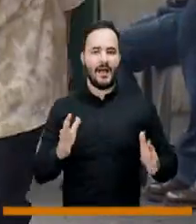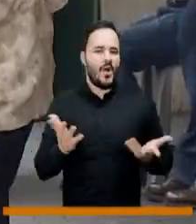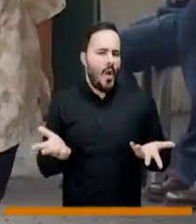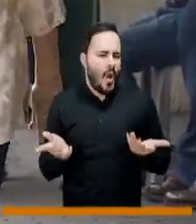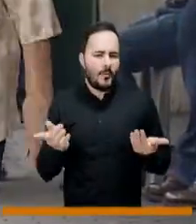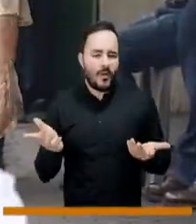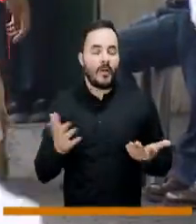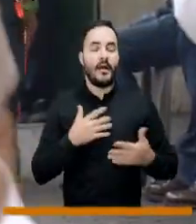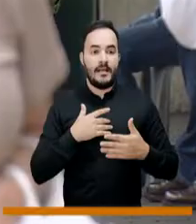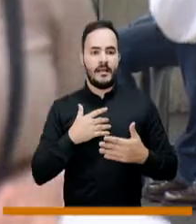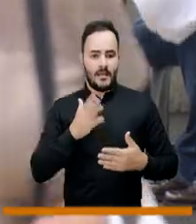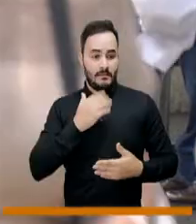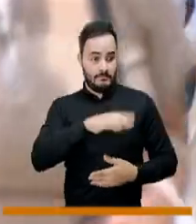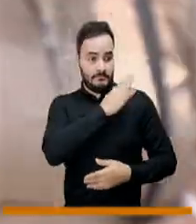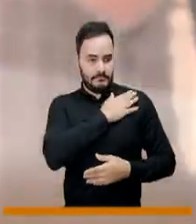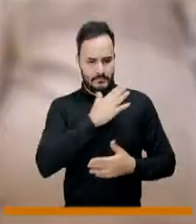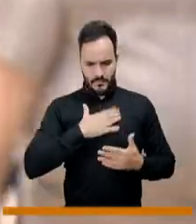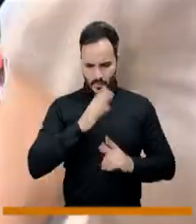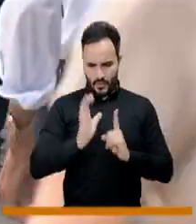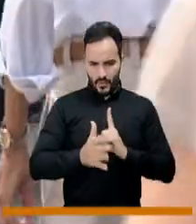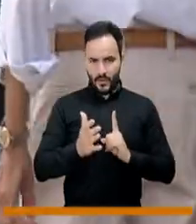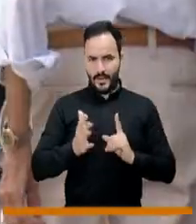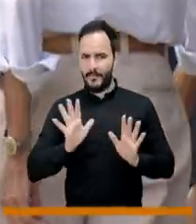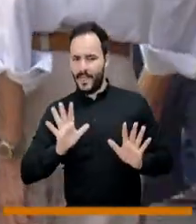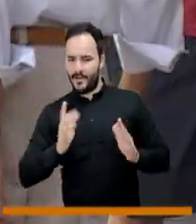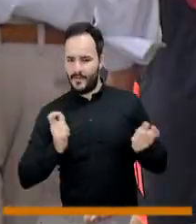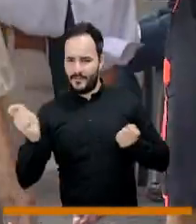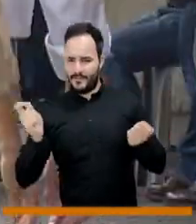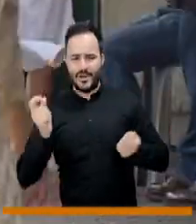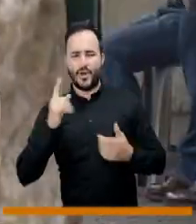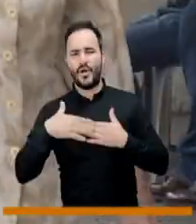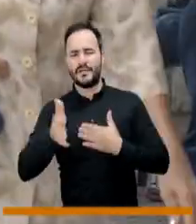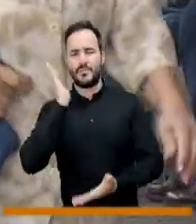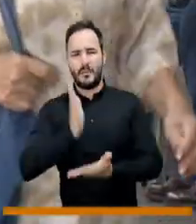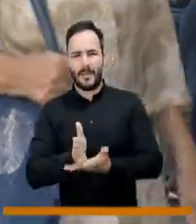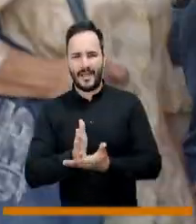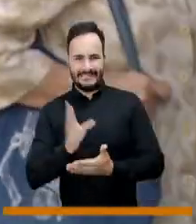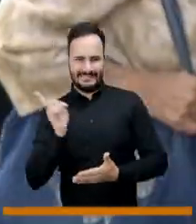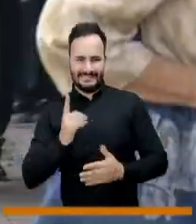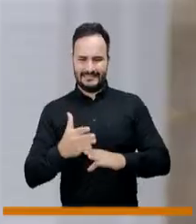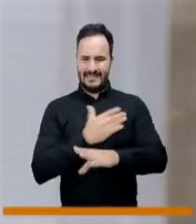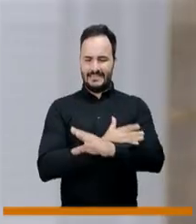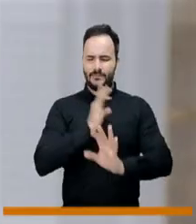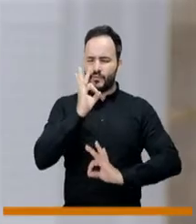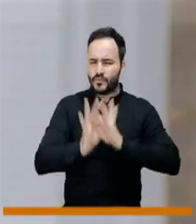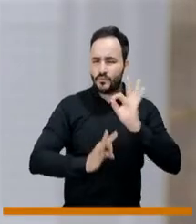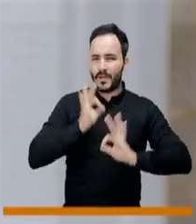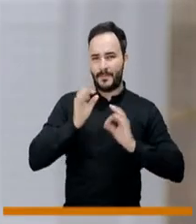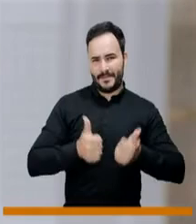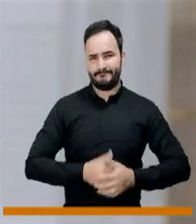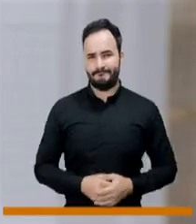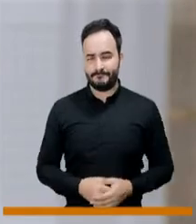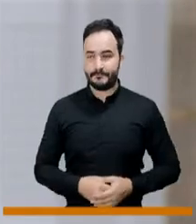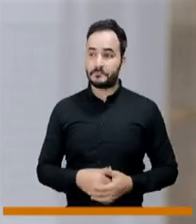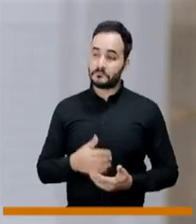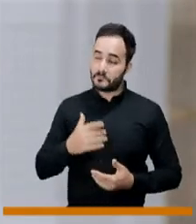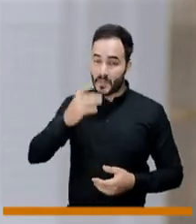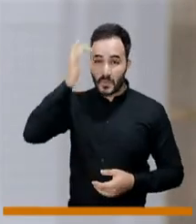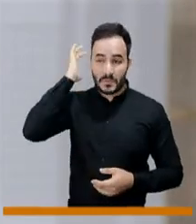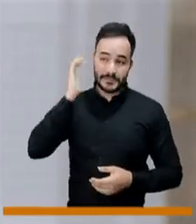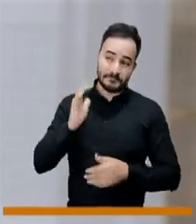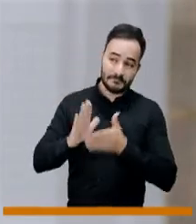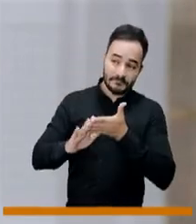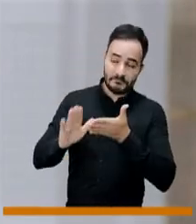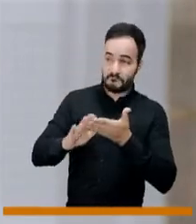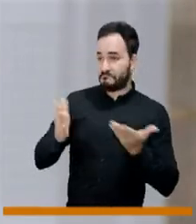le pasen a uno por delante y antes aprovecharlos y potenciarlos? Doctor Luis Bernardo, hemos visto como el confinamiento